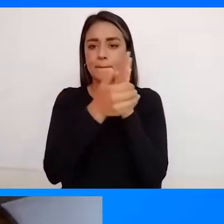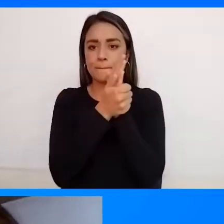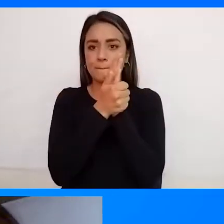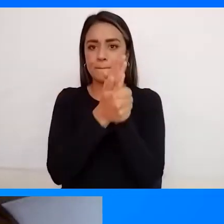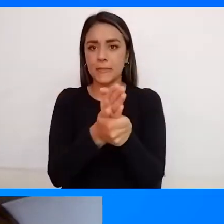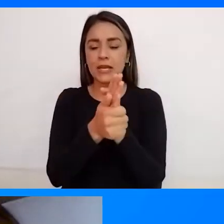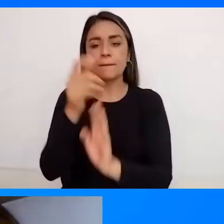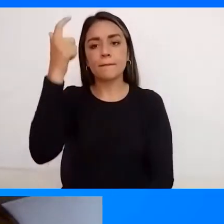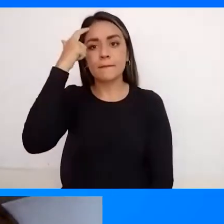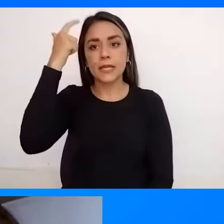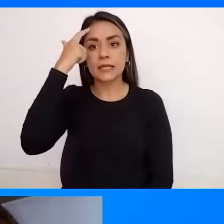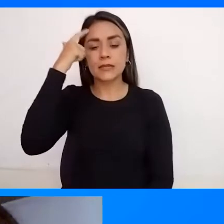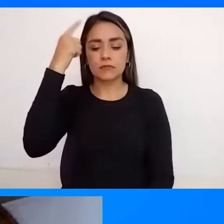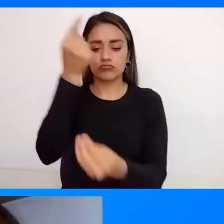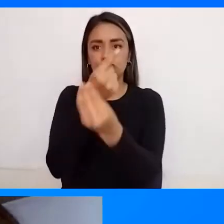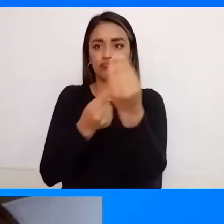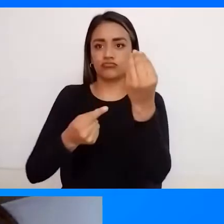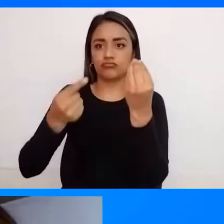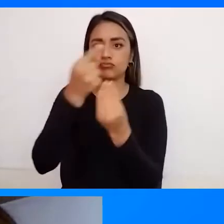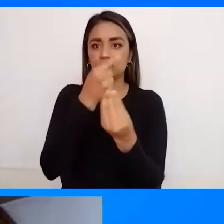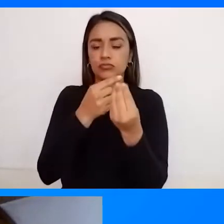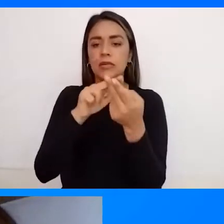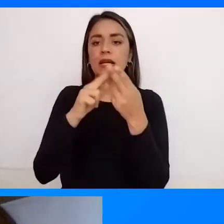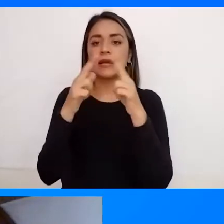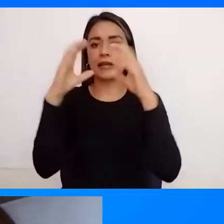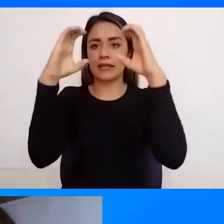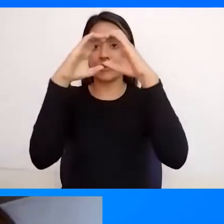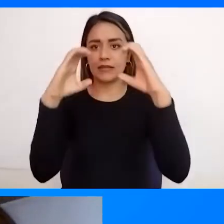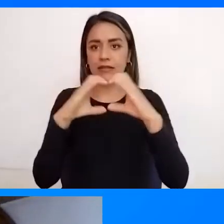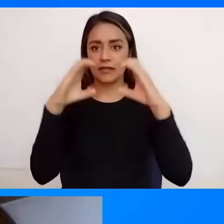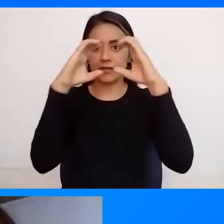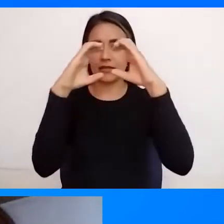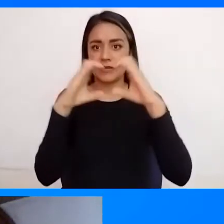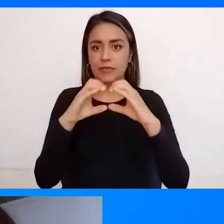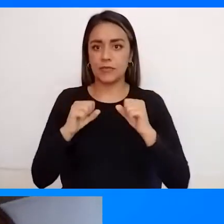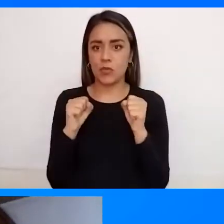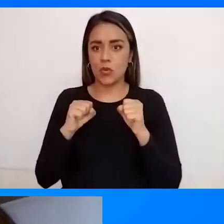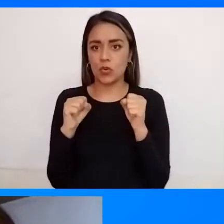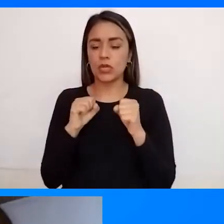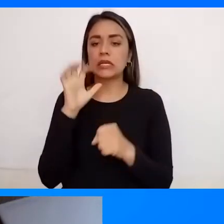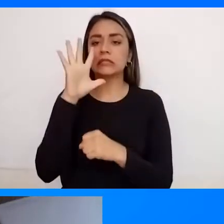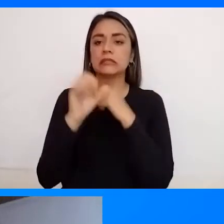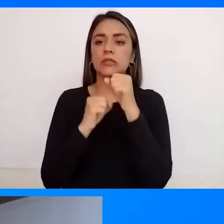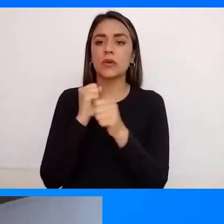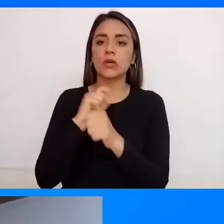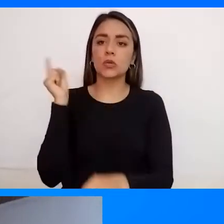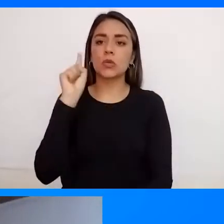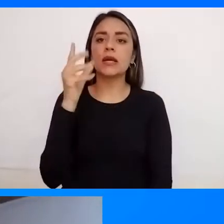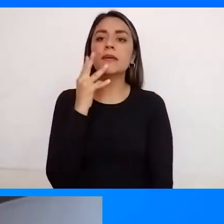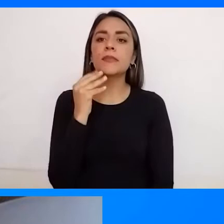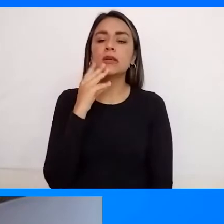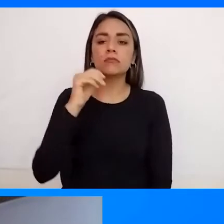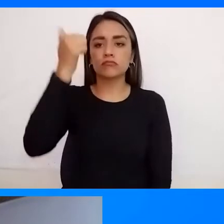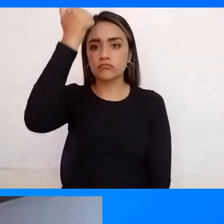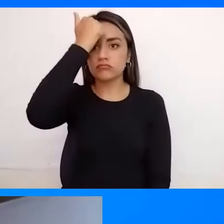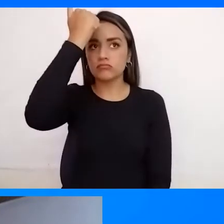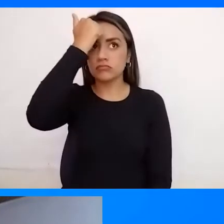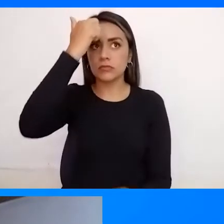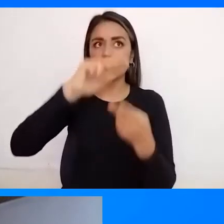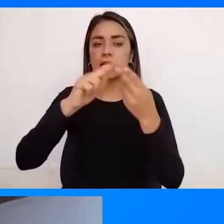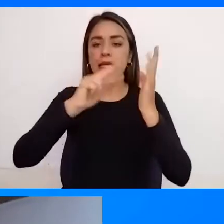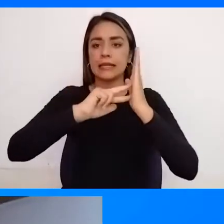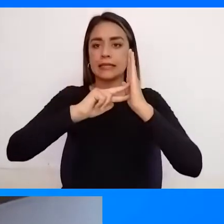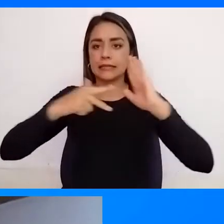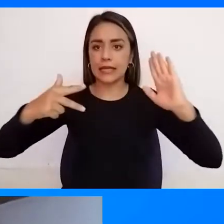pensamiento de diseño De la Cámara de Comercio de Bogotá Tiene 5 años de experiencia como docente en media técnica